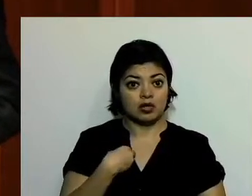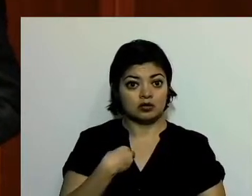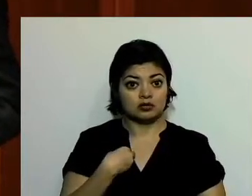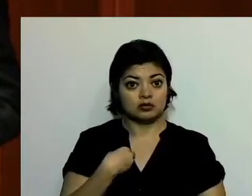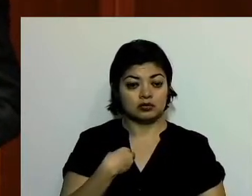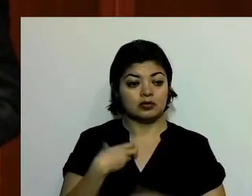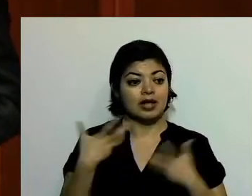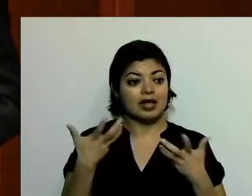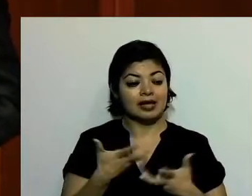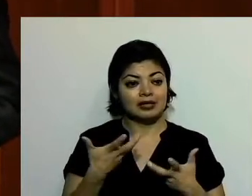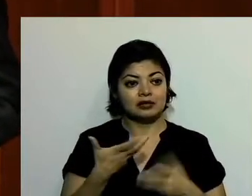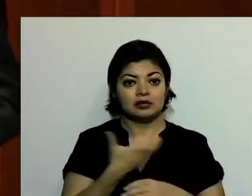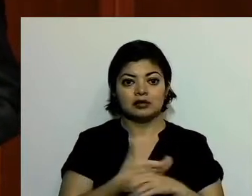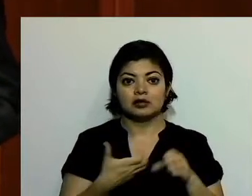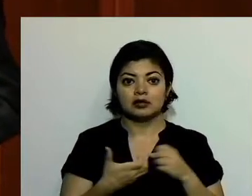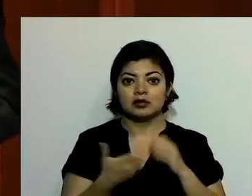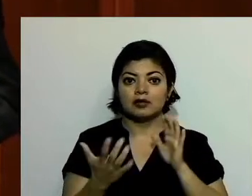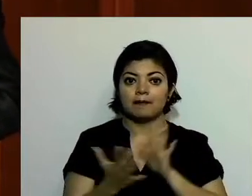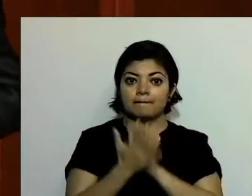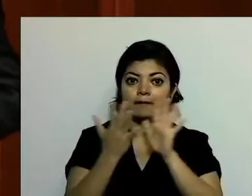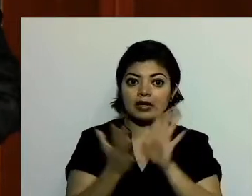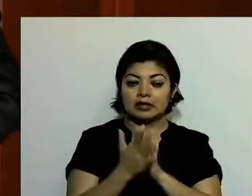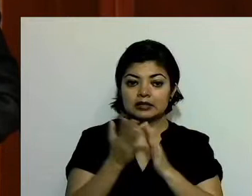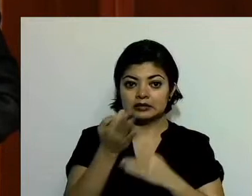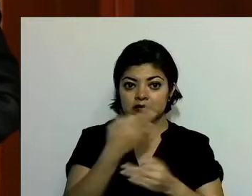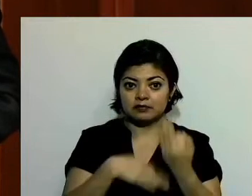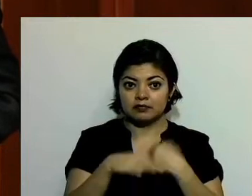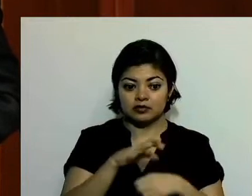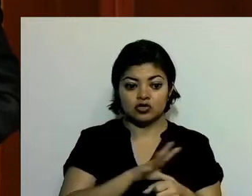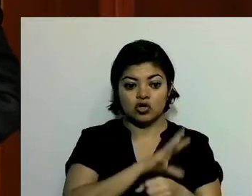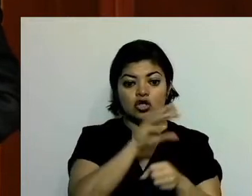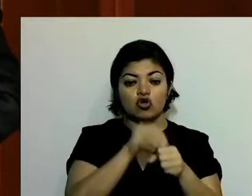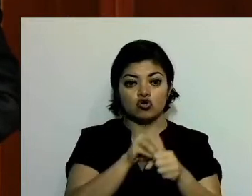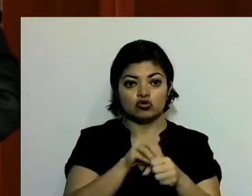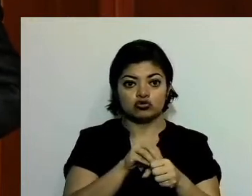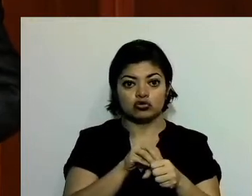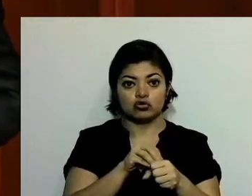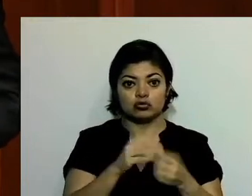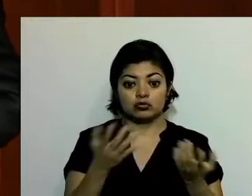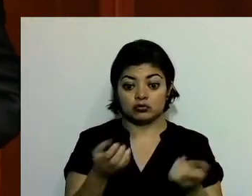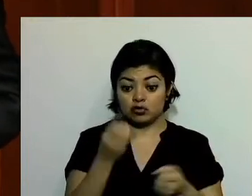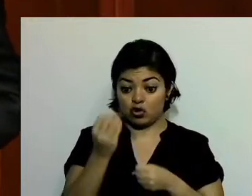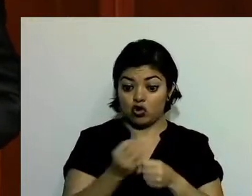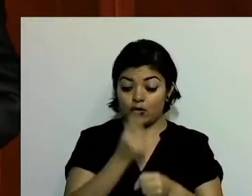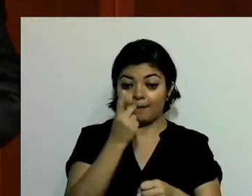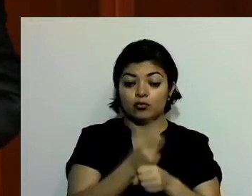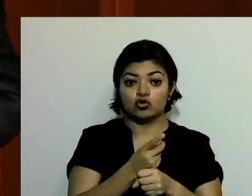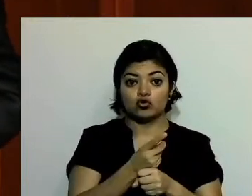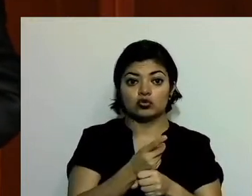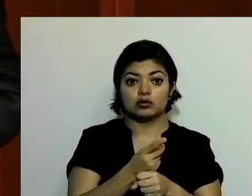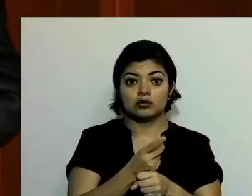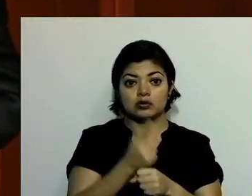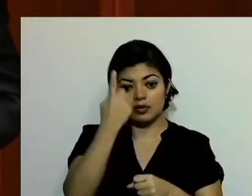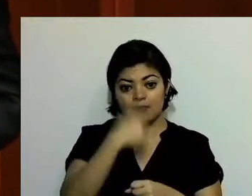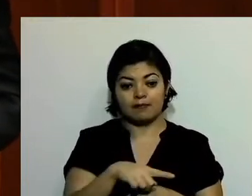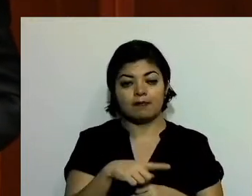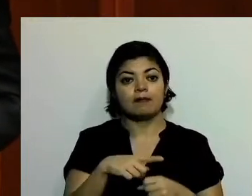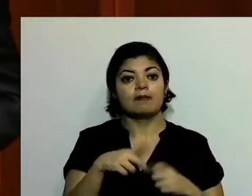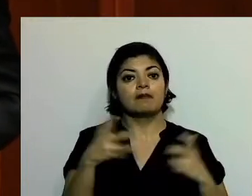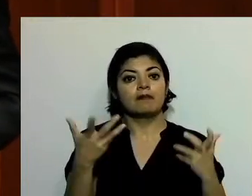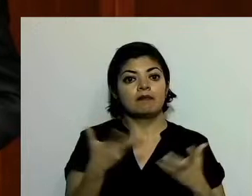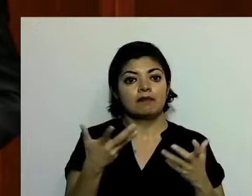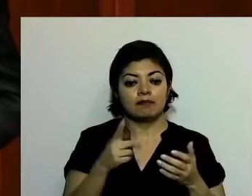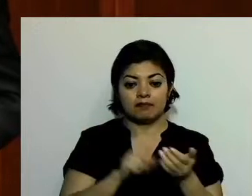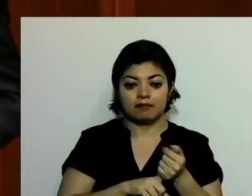de participación, de inclusión, de oportunidades, para efecto de que